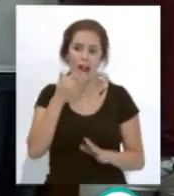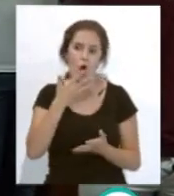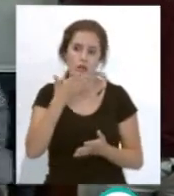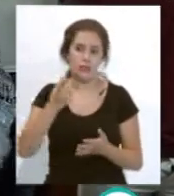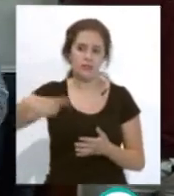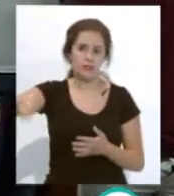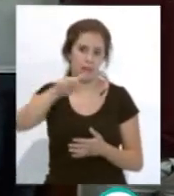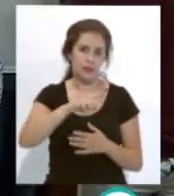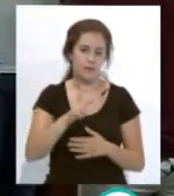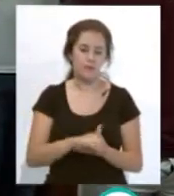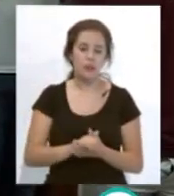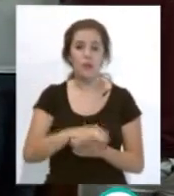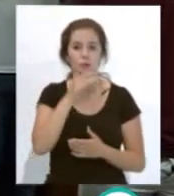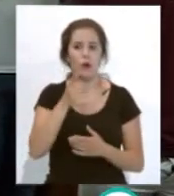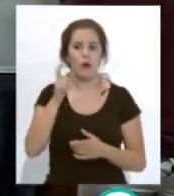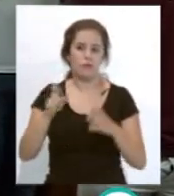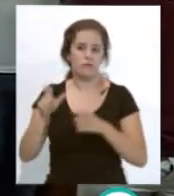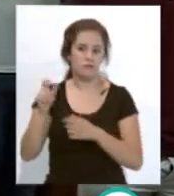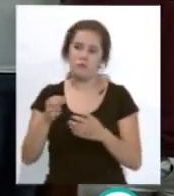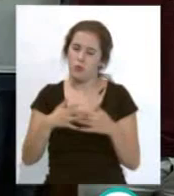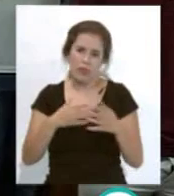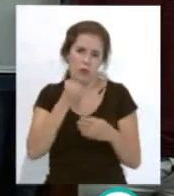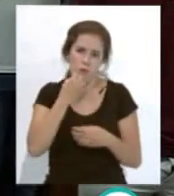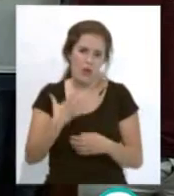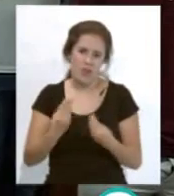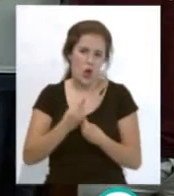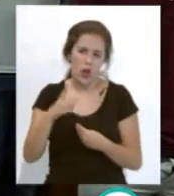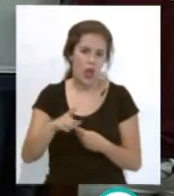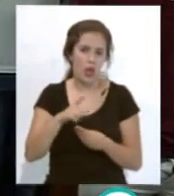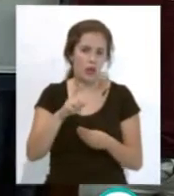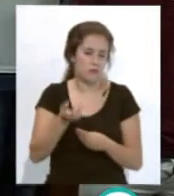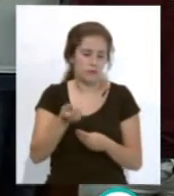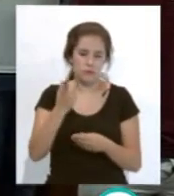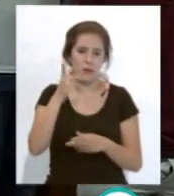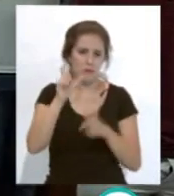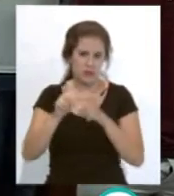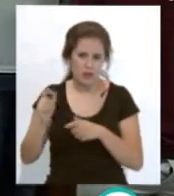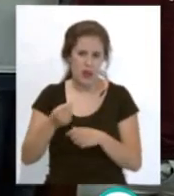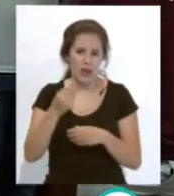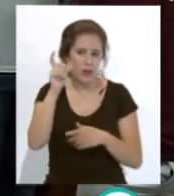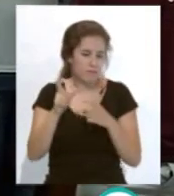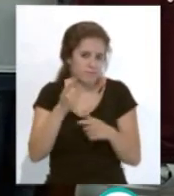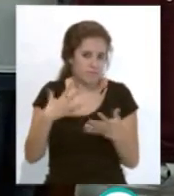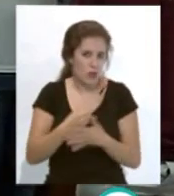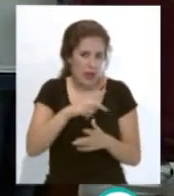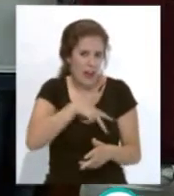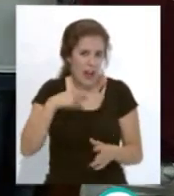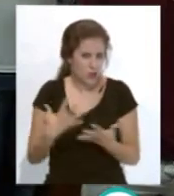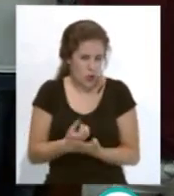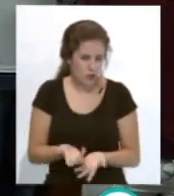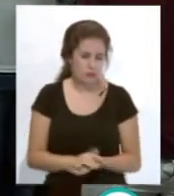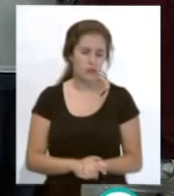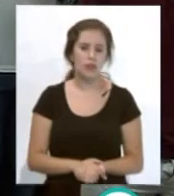y a lo bien que se habéis portado todos con él, la prensa, los aficionados, en general todos.